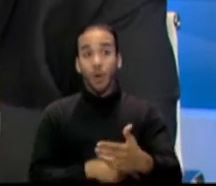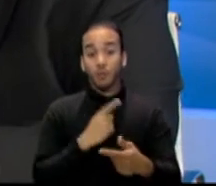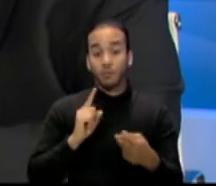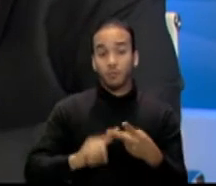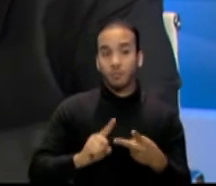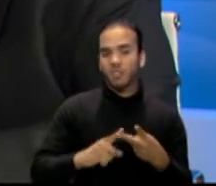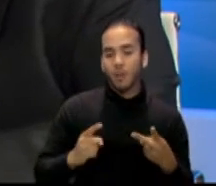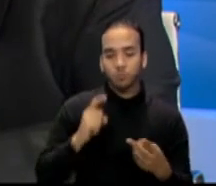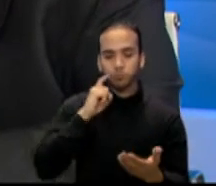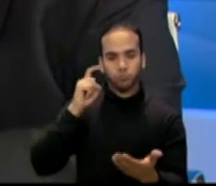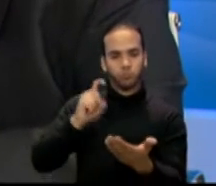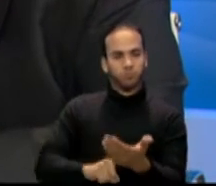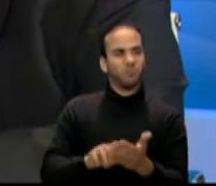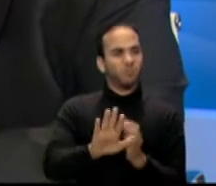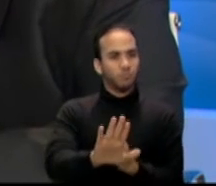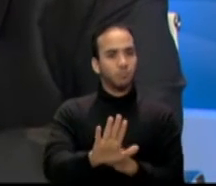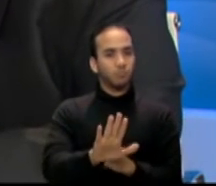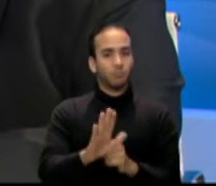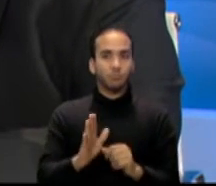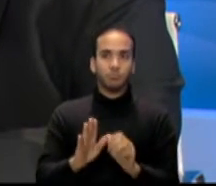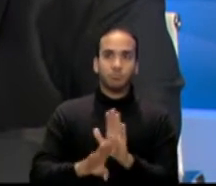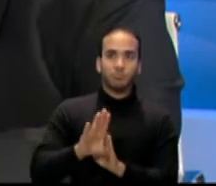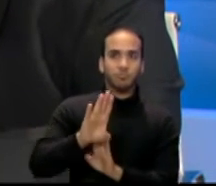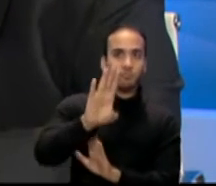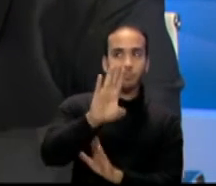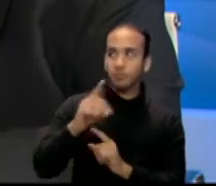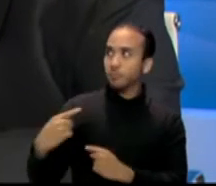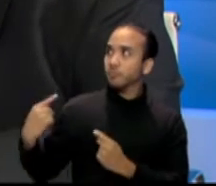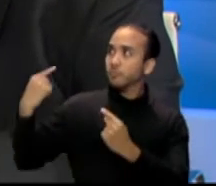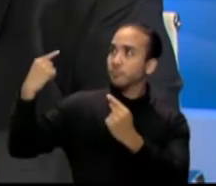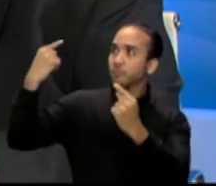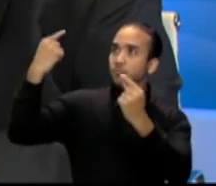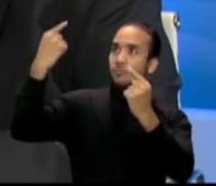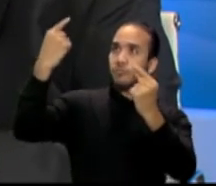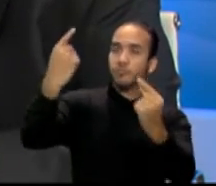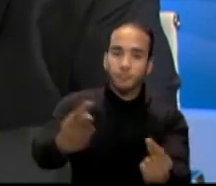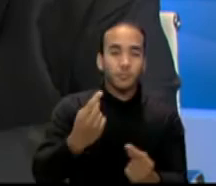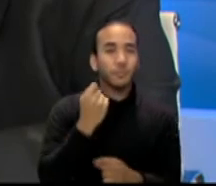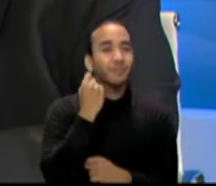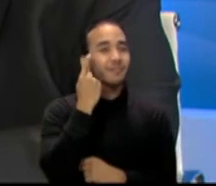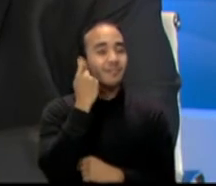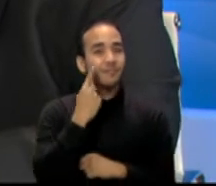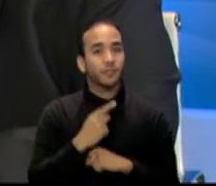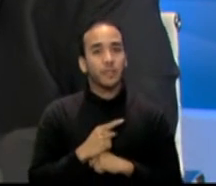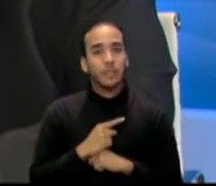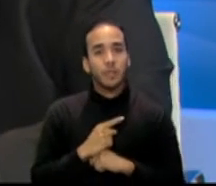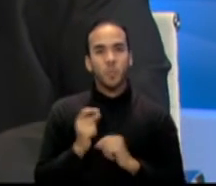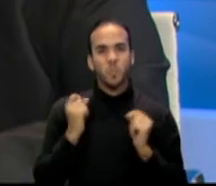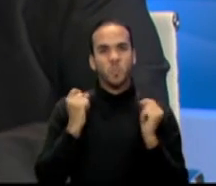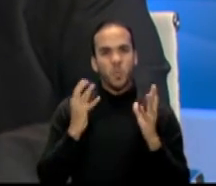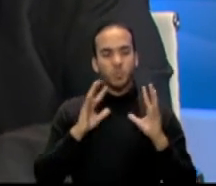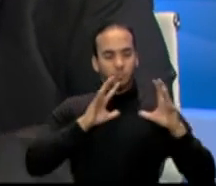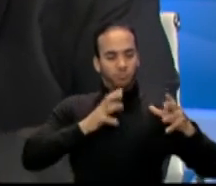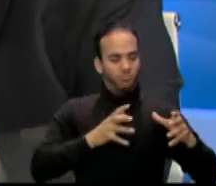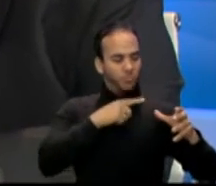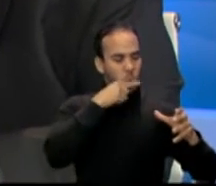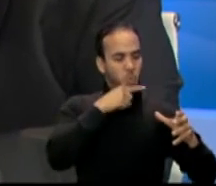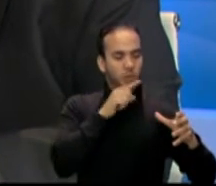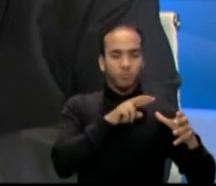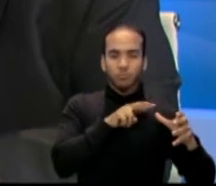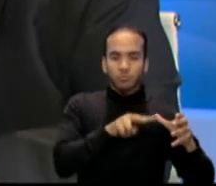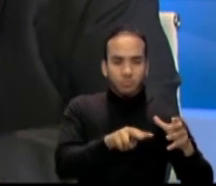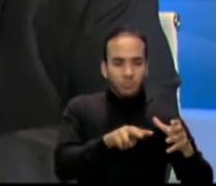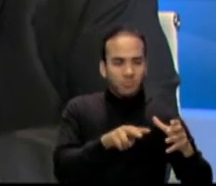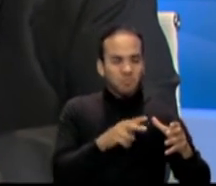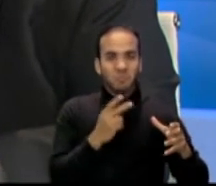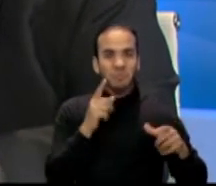cosas que los sordos han venido logrando por muchos años, porque lamentablemente muchas personas piensan que los sordos son una comunidad